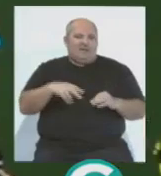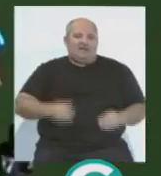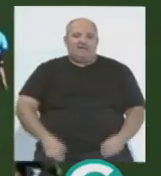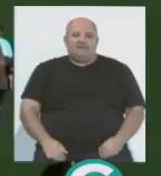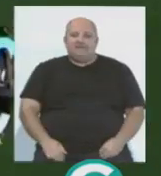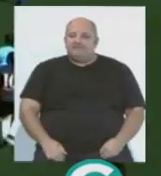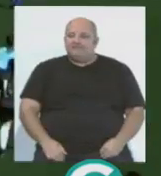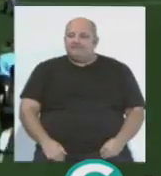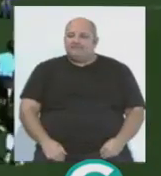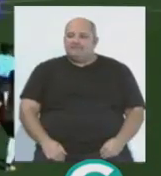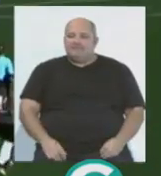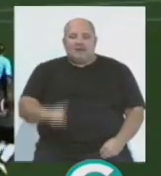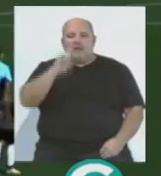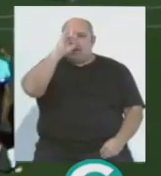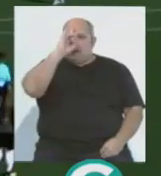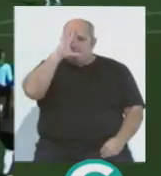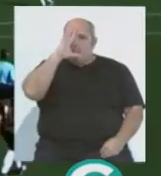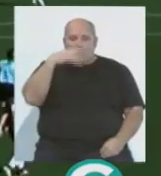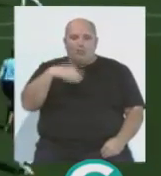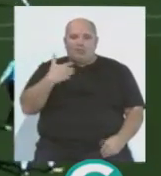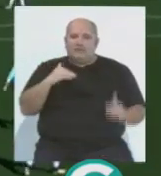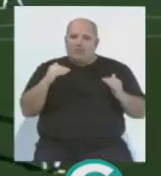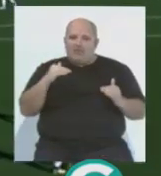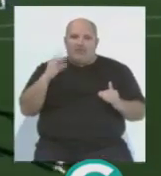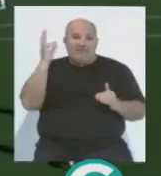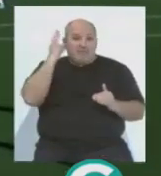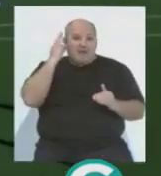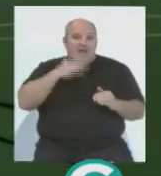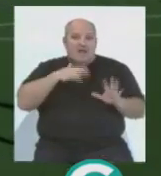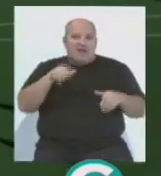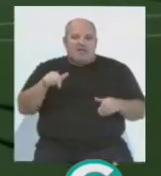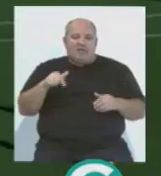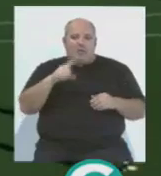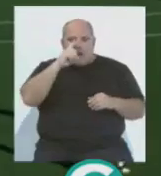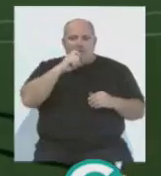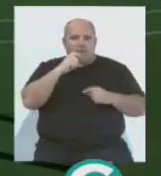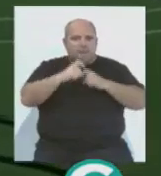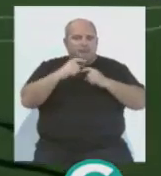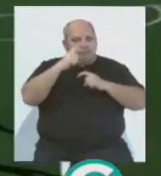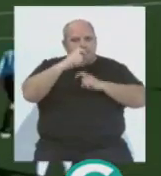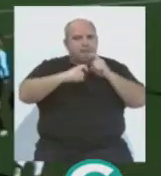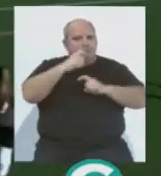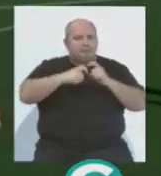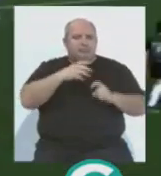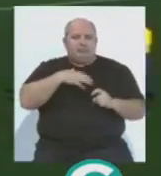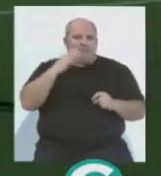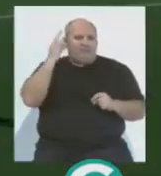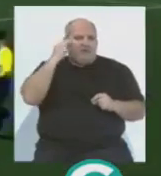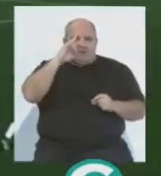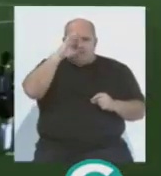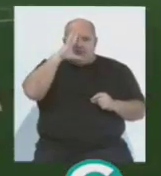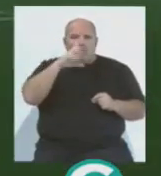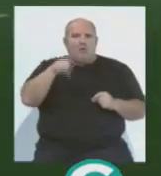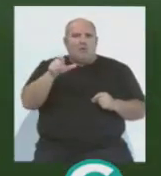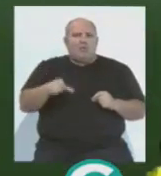pero increíble también la temporada que están haciendo año tras año el equipo femenino, es increíble, y que